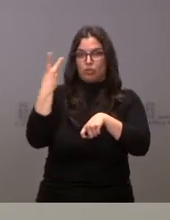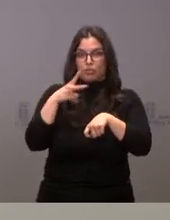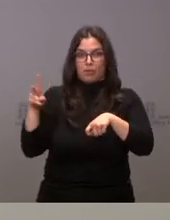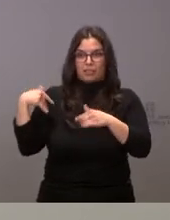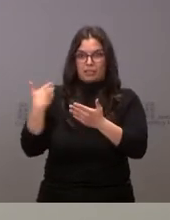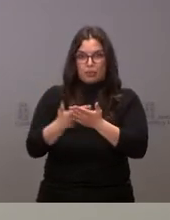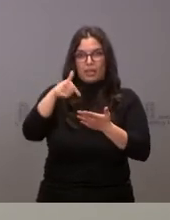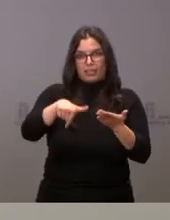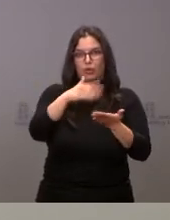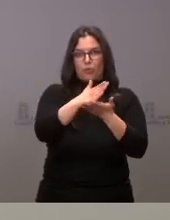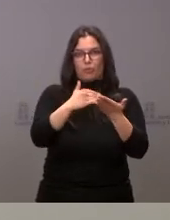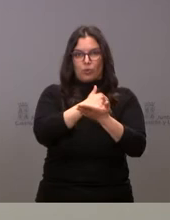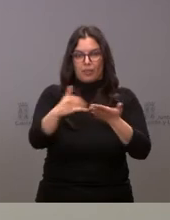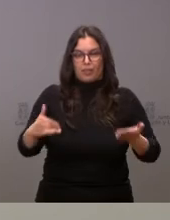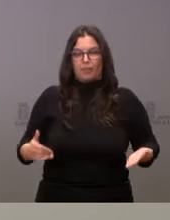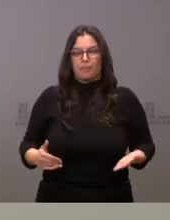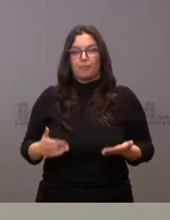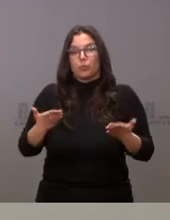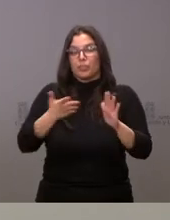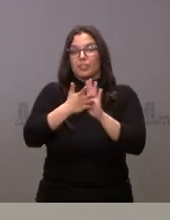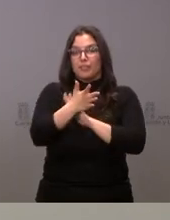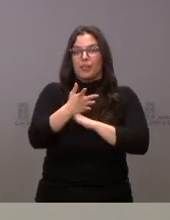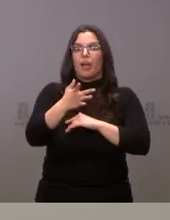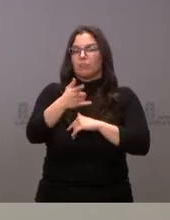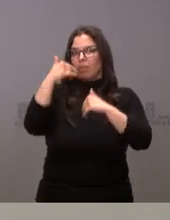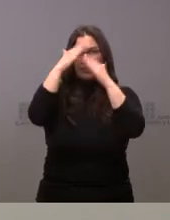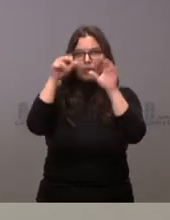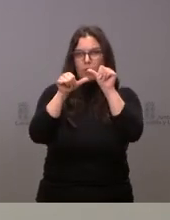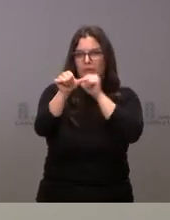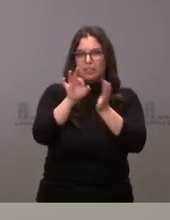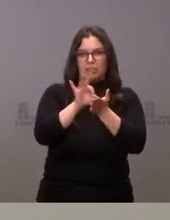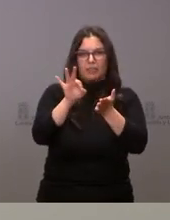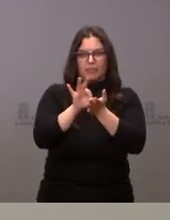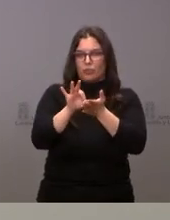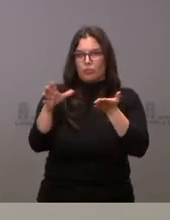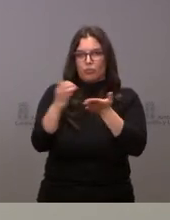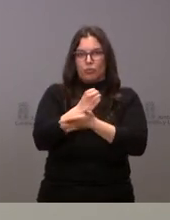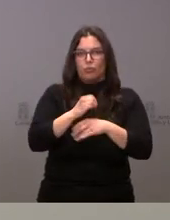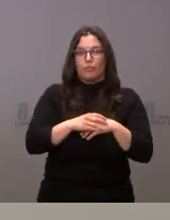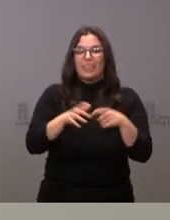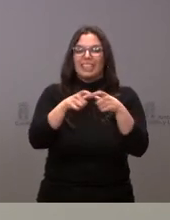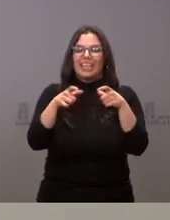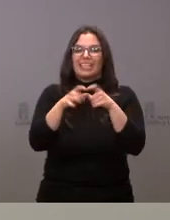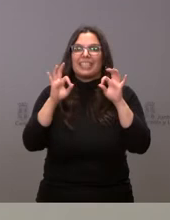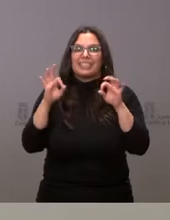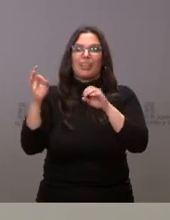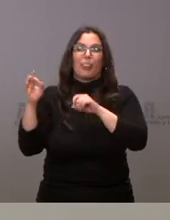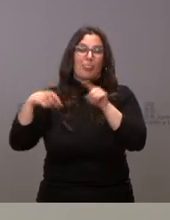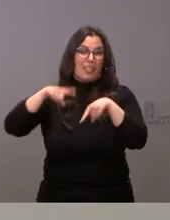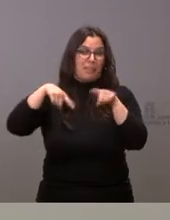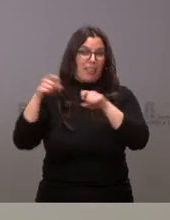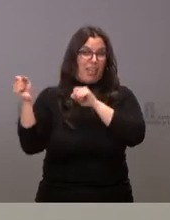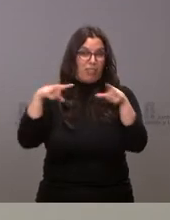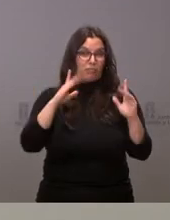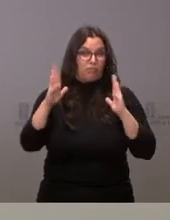en nuestra comunidad autónoma y por tanto van a recibir los servicios en este ámbito esta tarjeta de desplazados que decíamos el